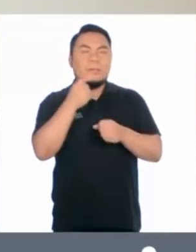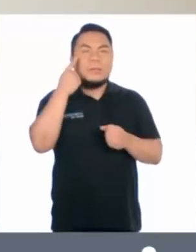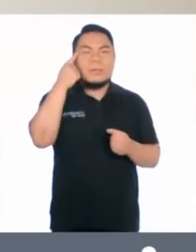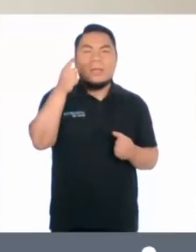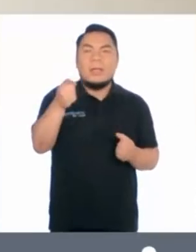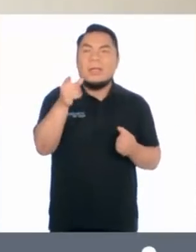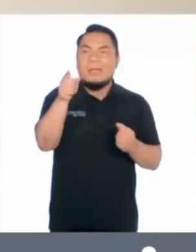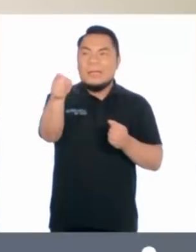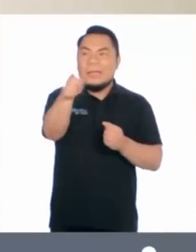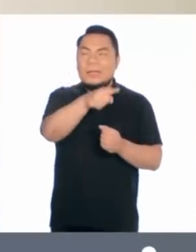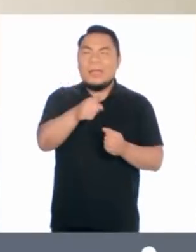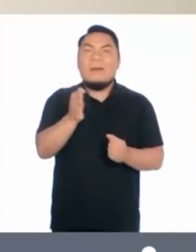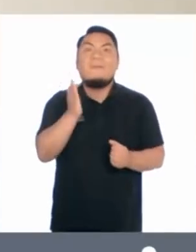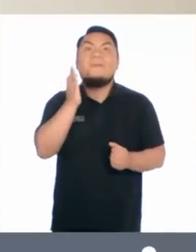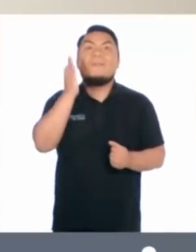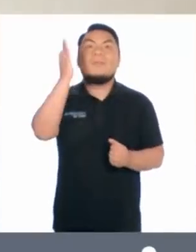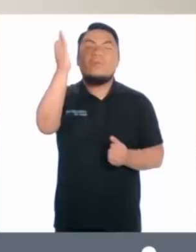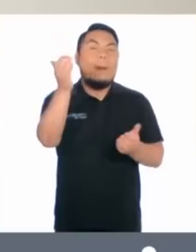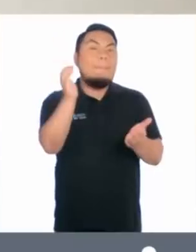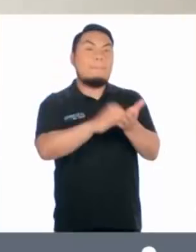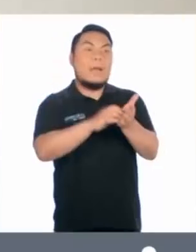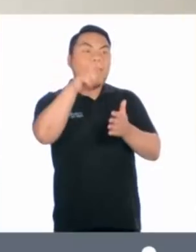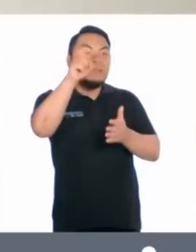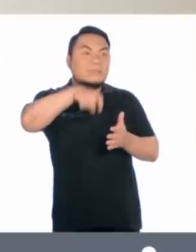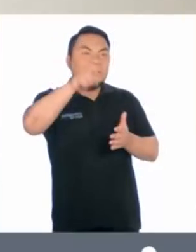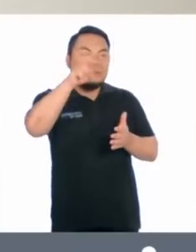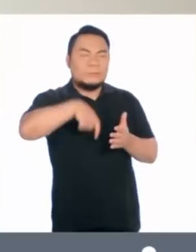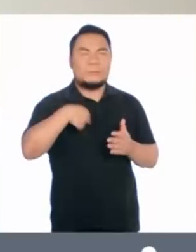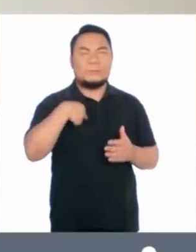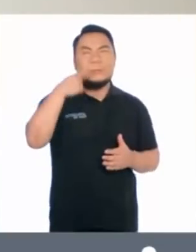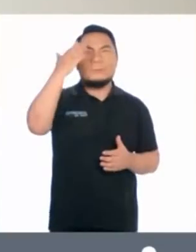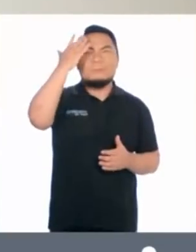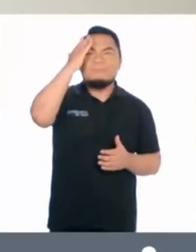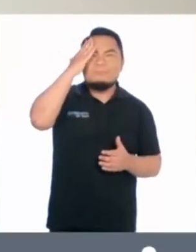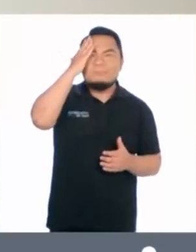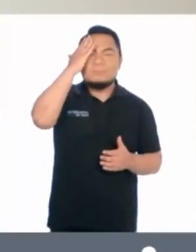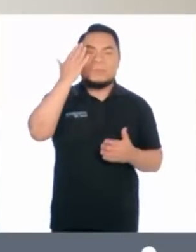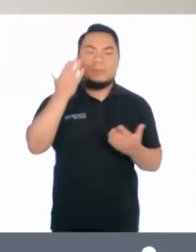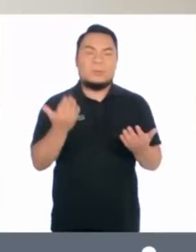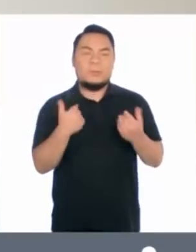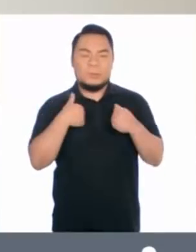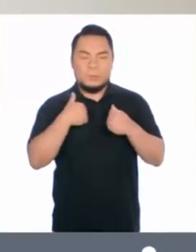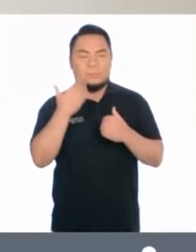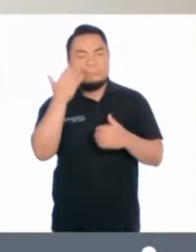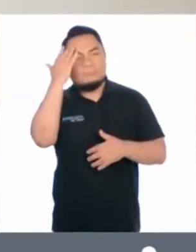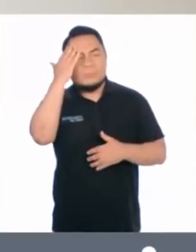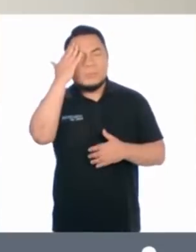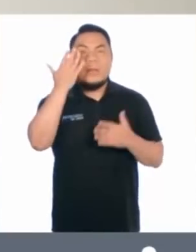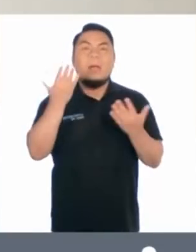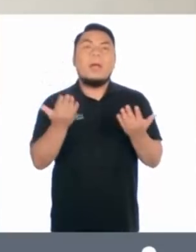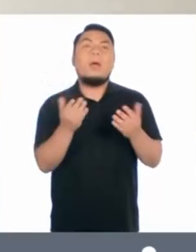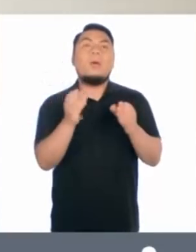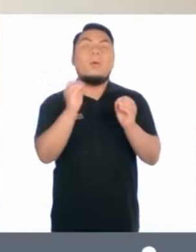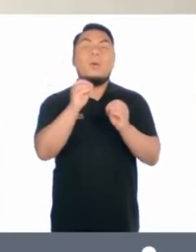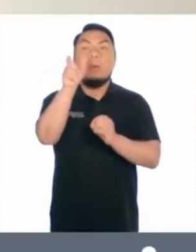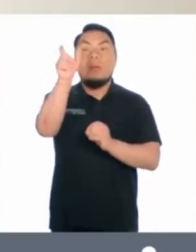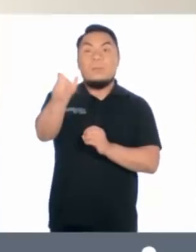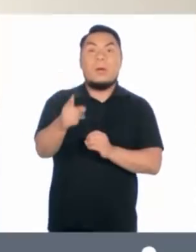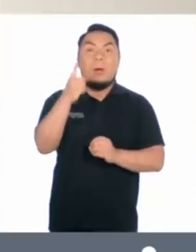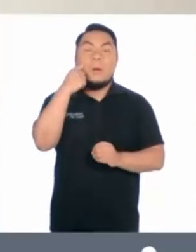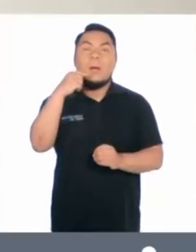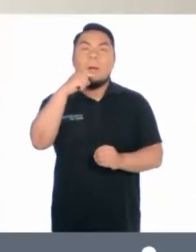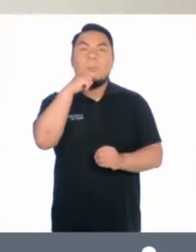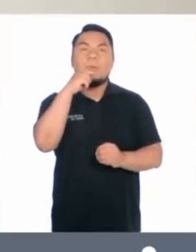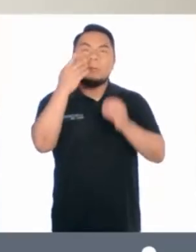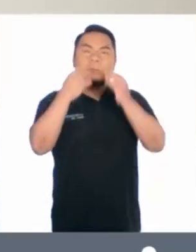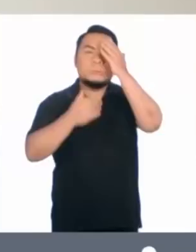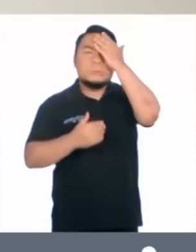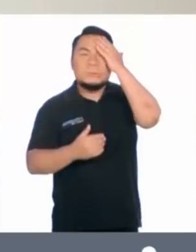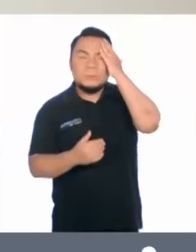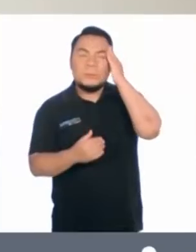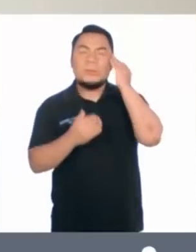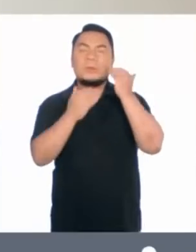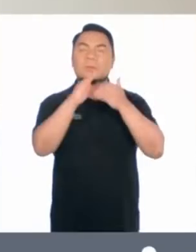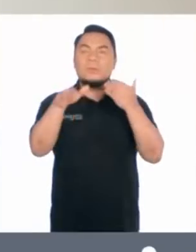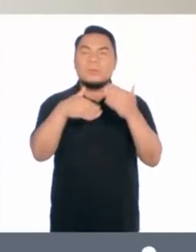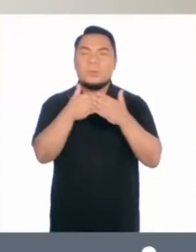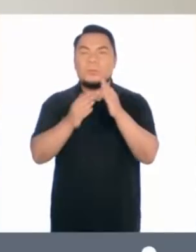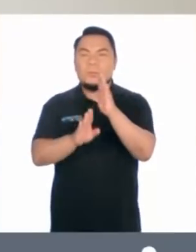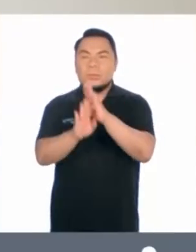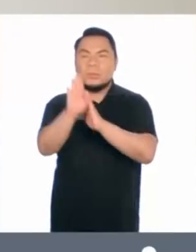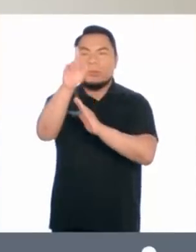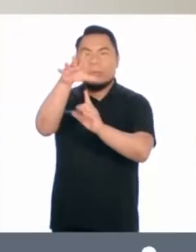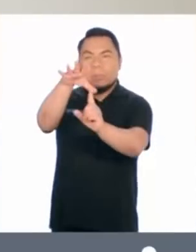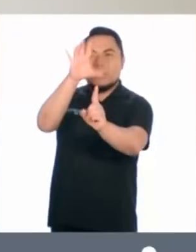dónde van las tendencias en tu entorno. Un emprendedor o una emprendedora implica mucho